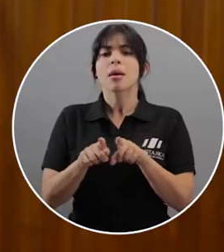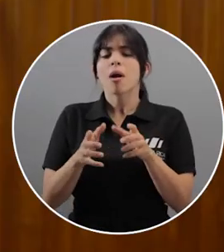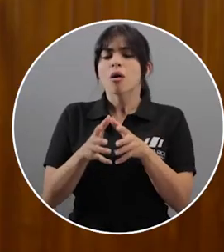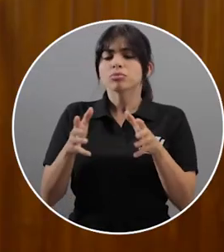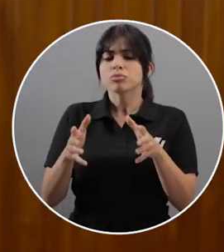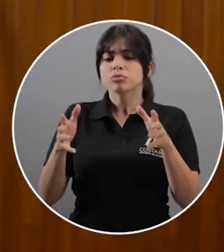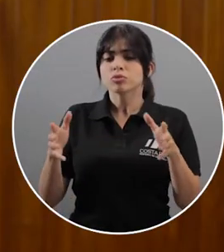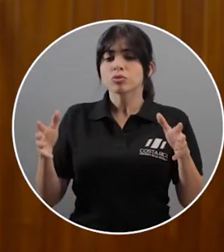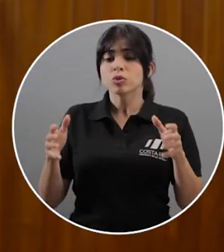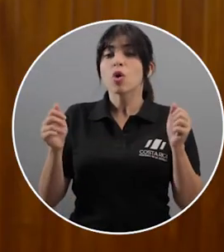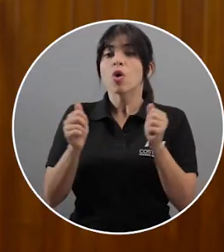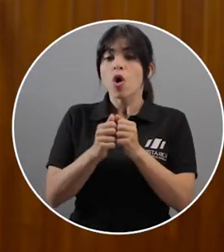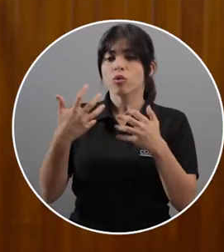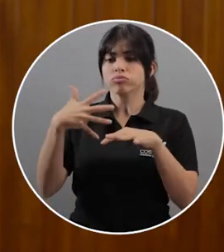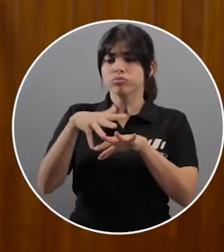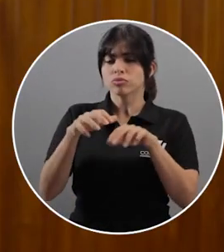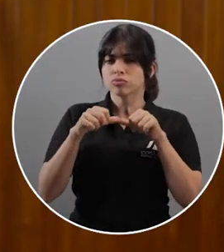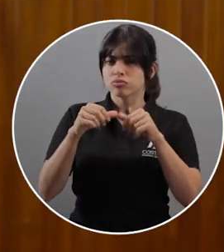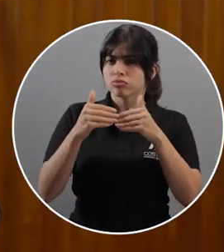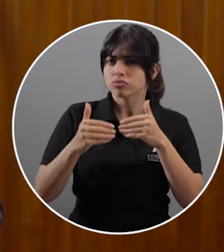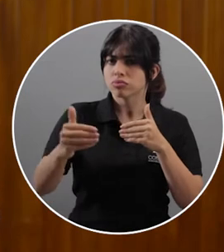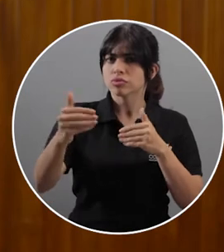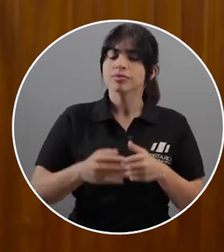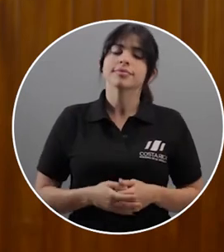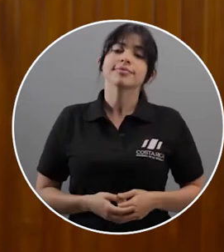crecimiento inclusivo y sostenible.